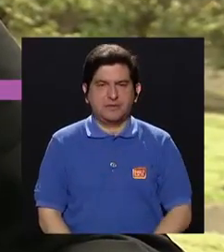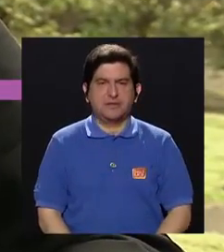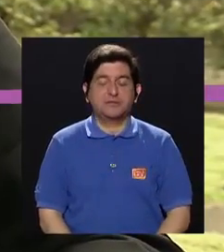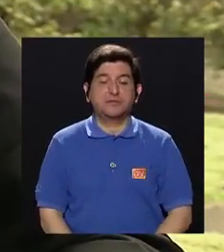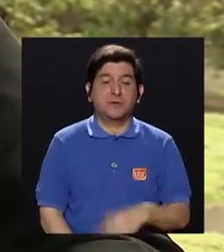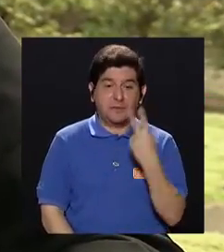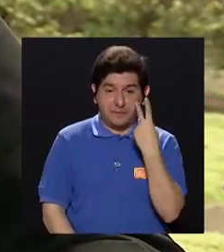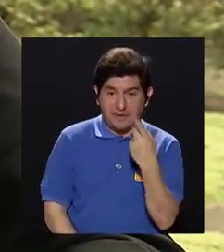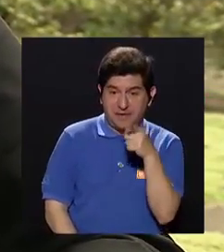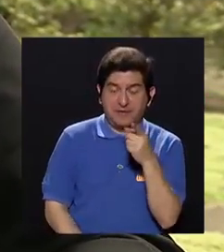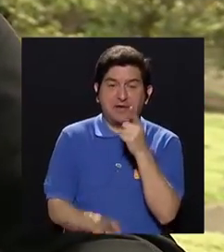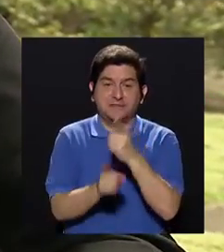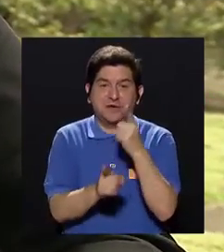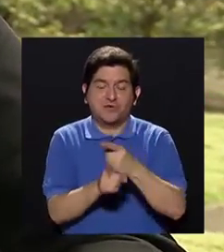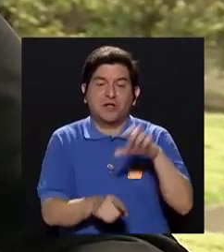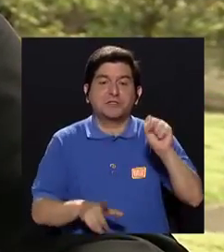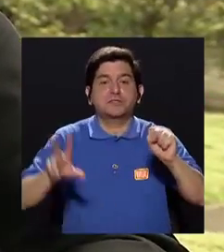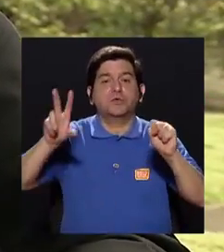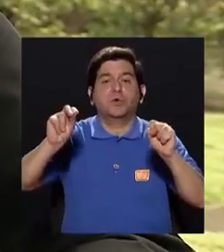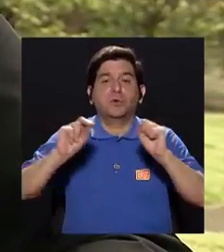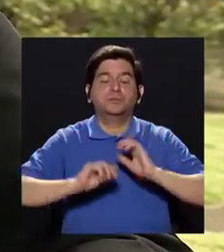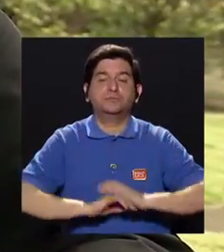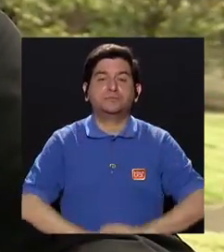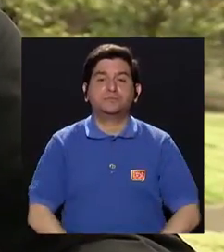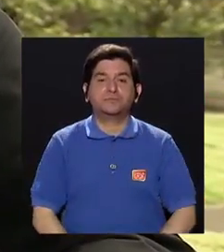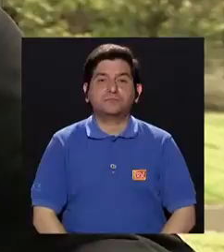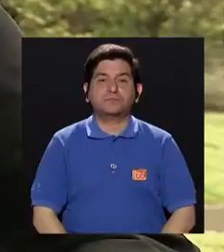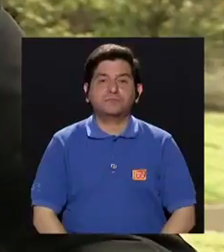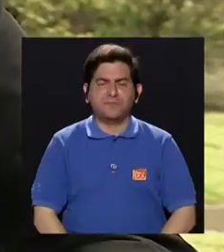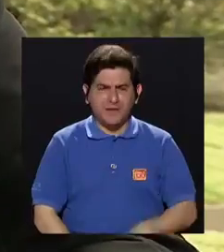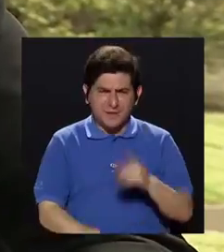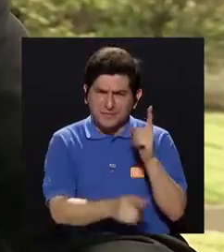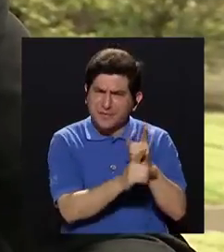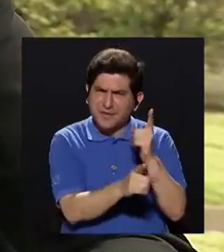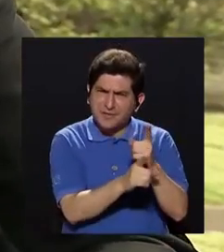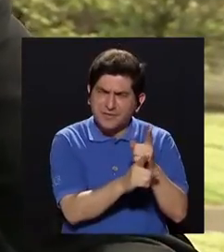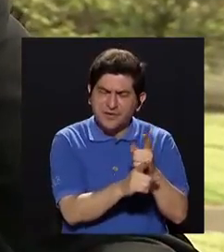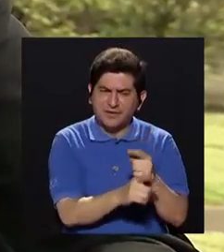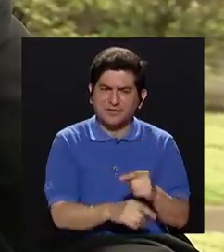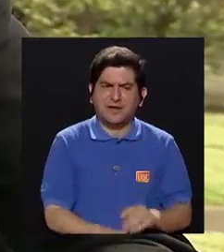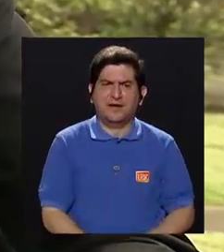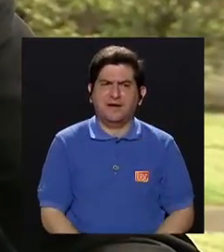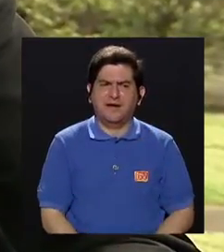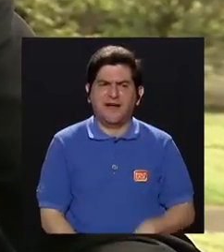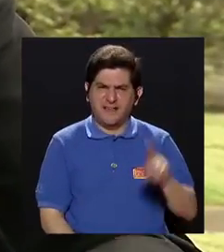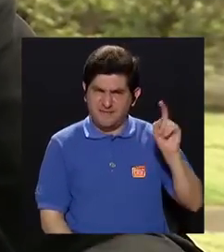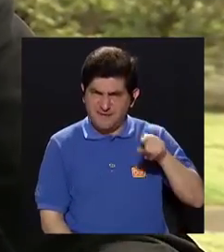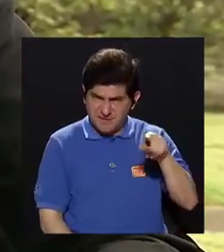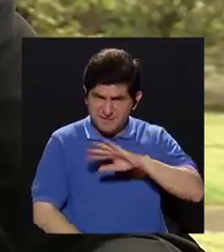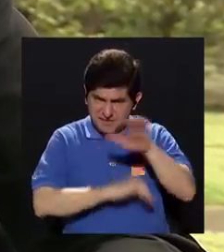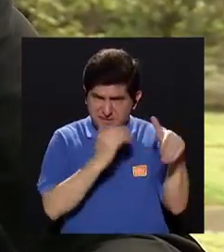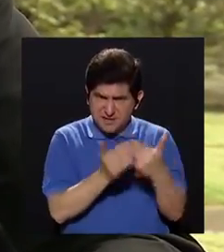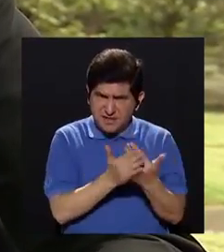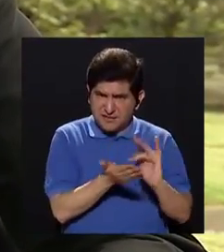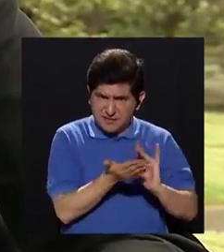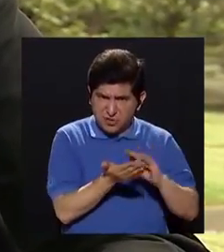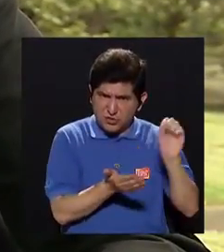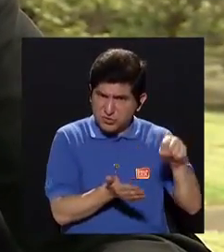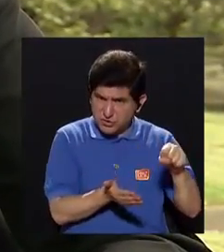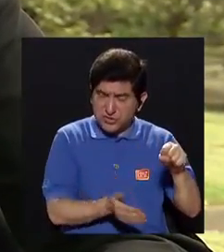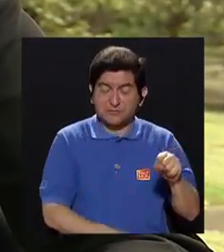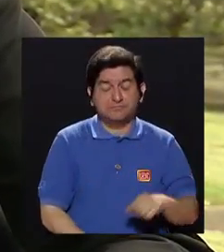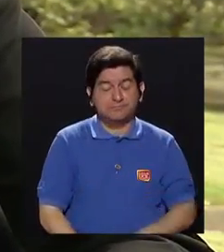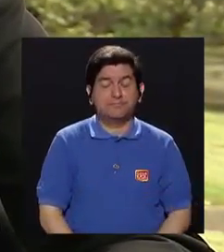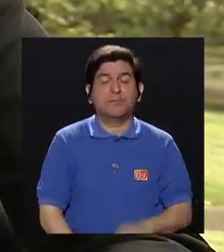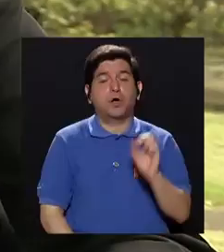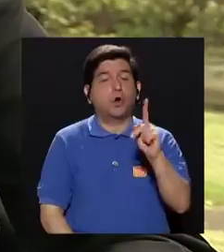decirle que es una polimedicación adecuada o inadecuada. Para hablar de adecuada, pues entonces hay que ver, ¿son necesarios todos